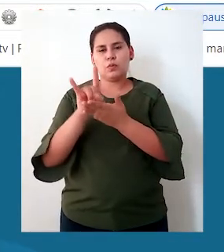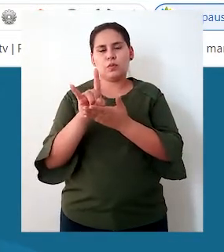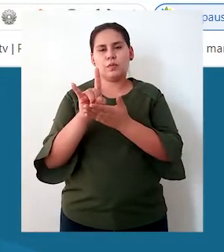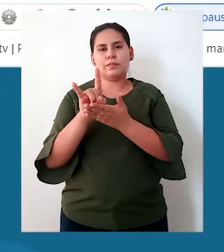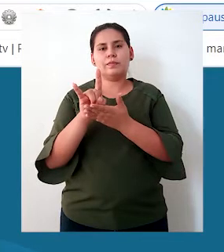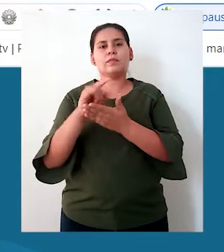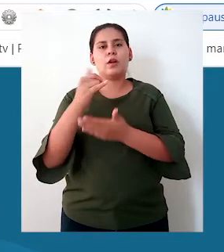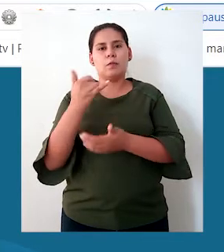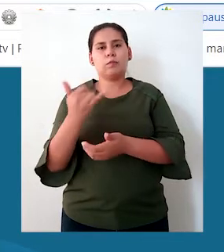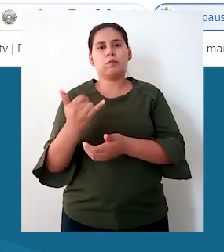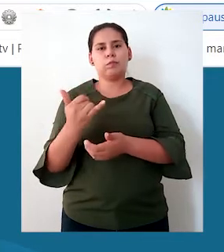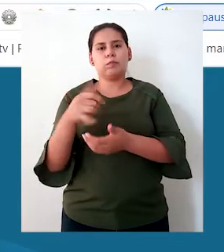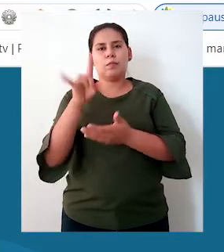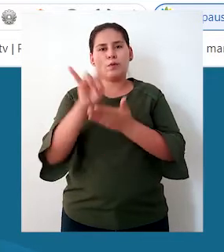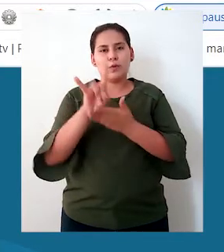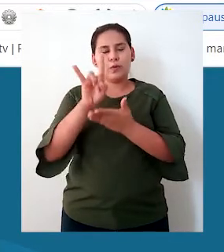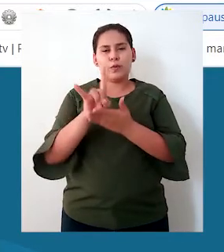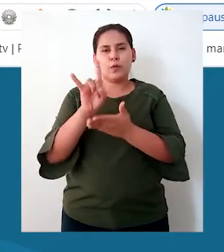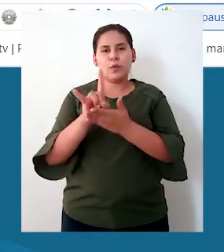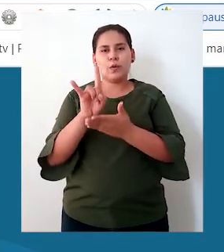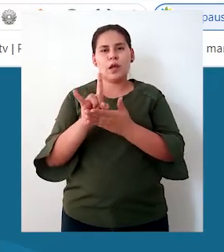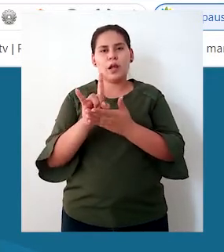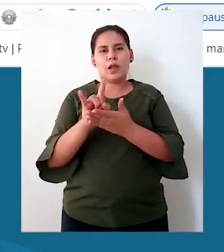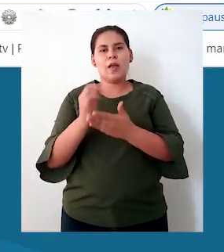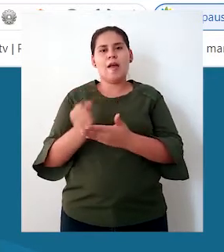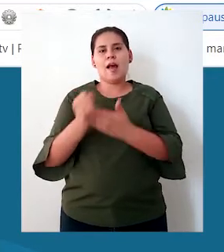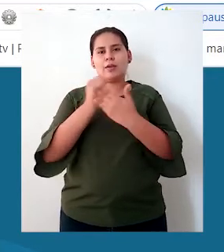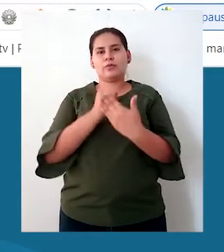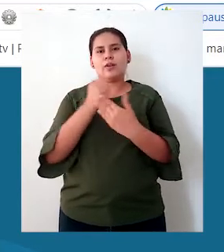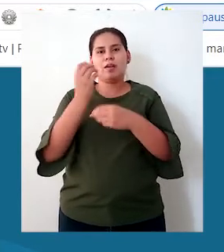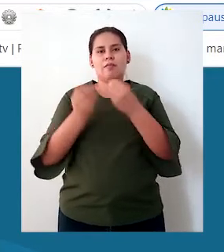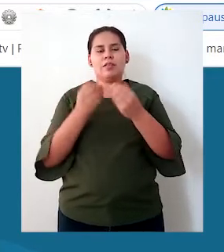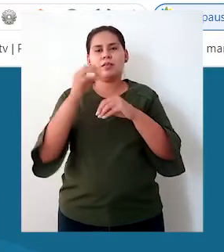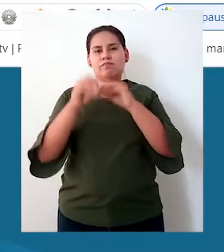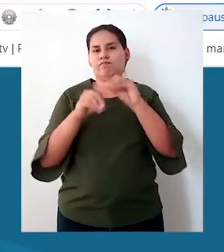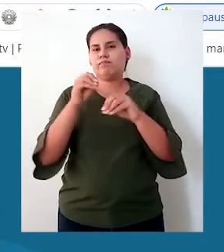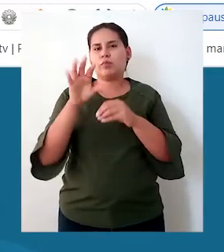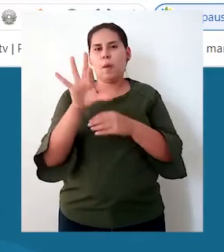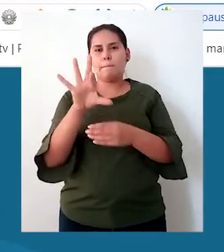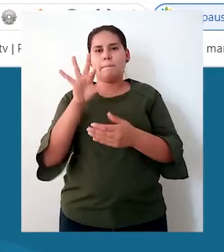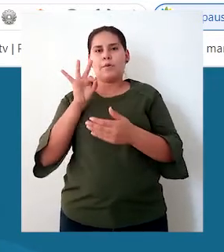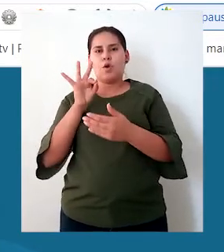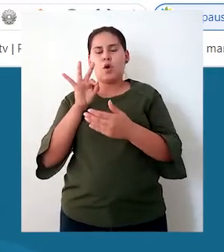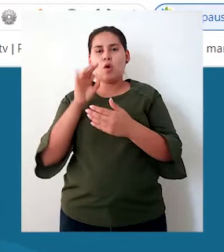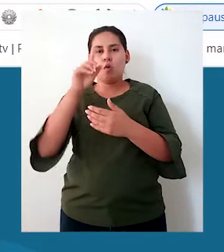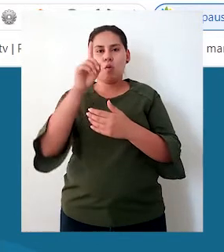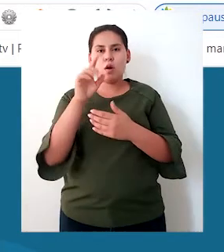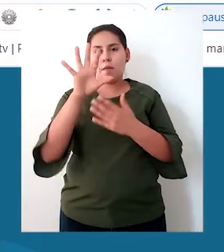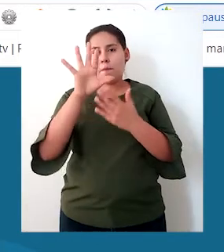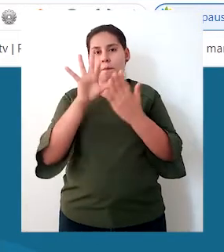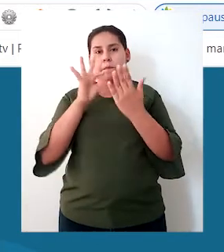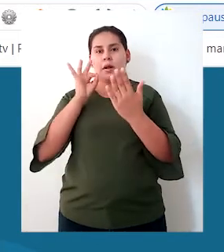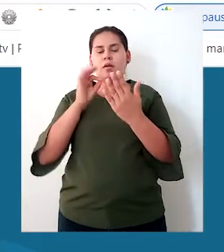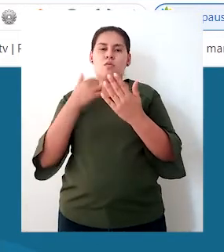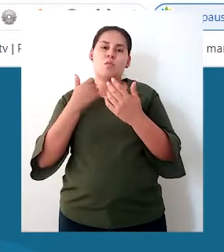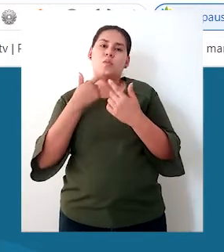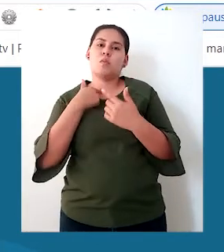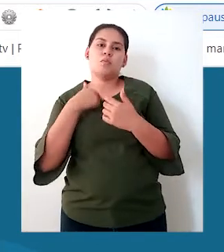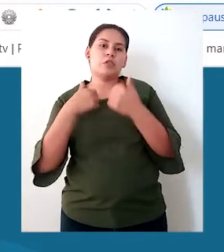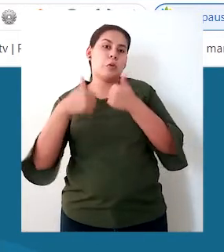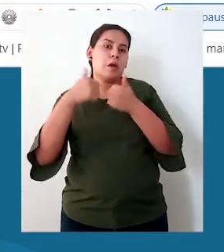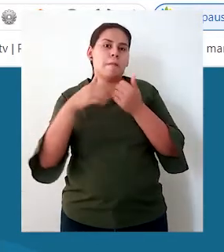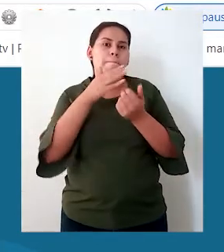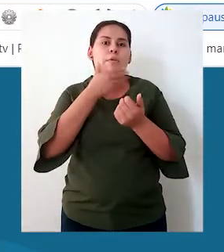Y ahí en Download lo que vamos a hacer es a seleccionar la opción que más nos funcione.